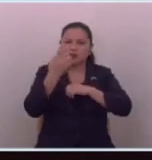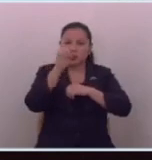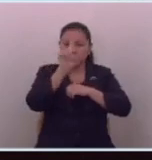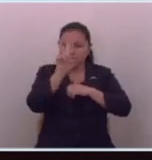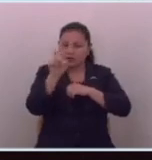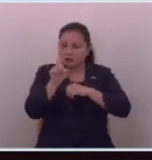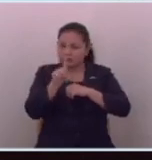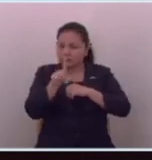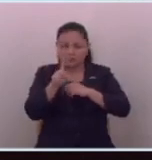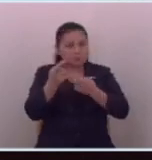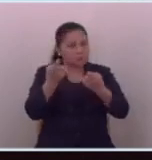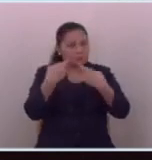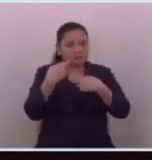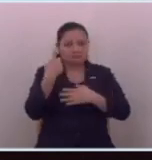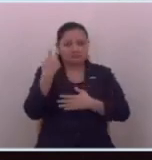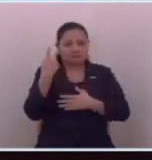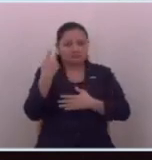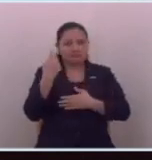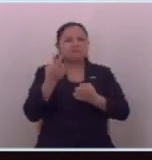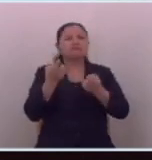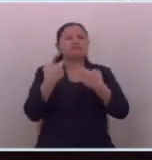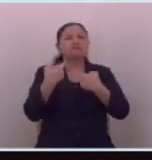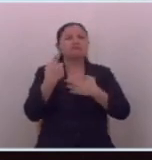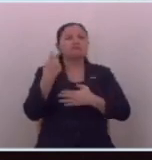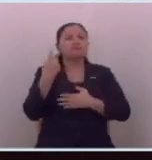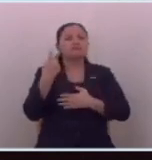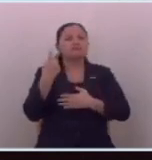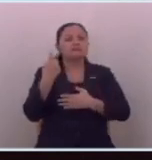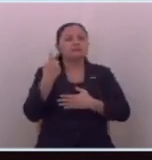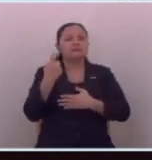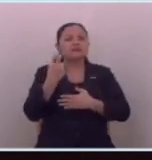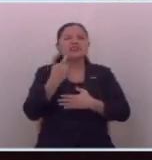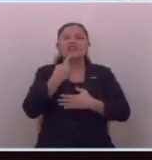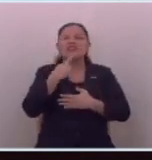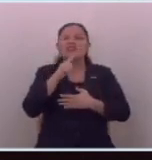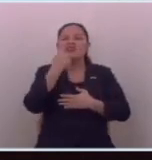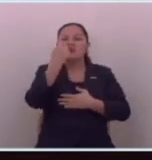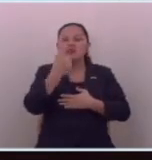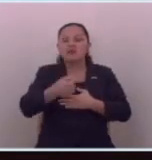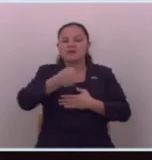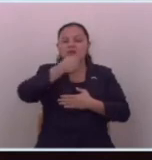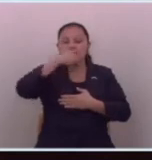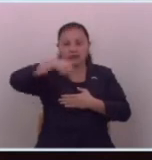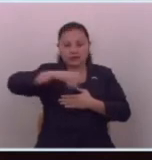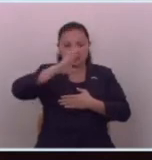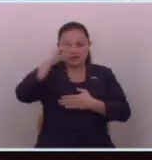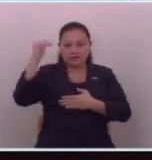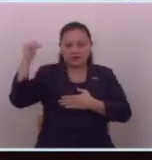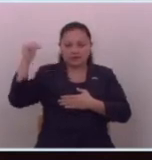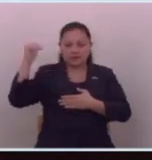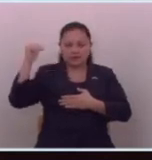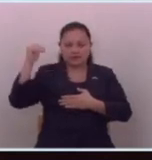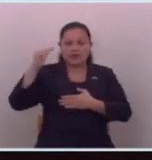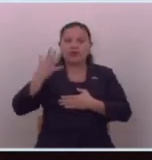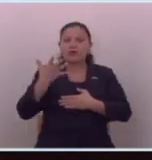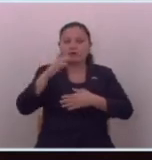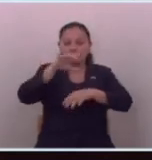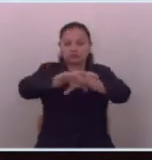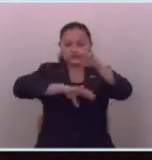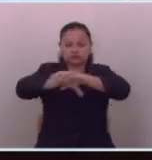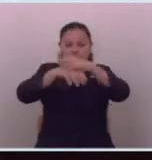pregunta que no ha sido respondida que periodista en este país ha sido